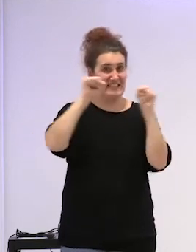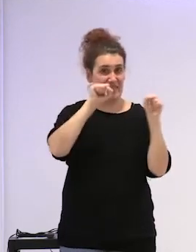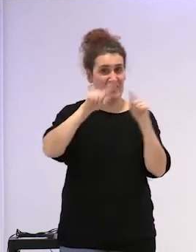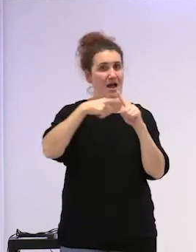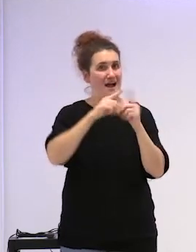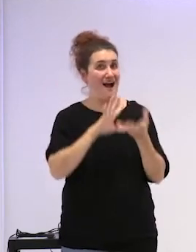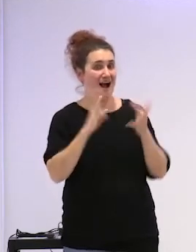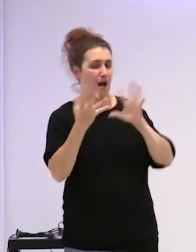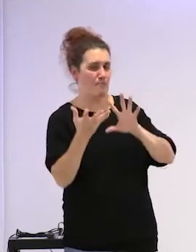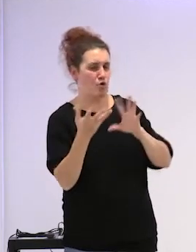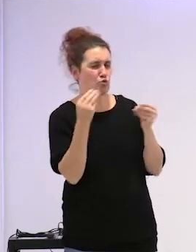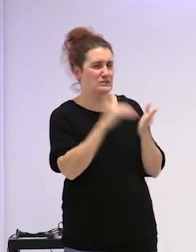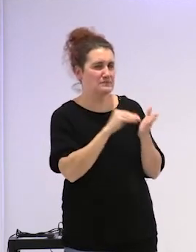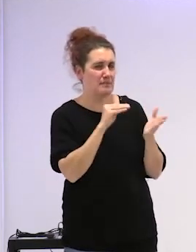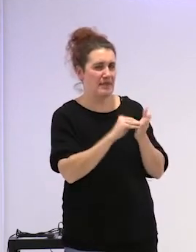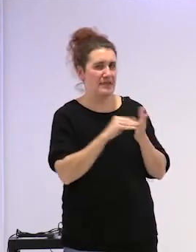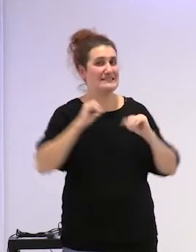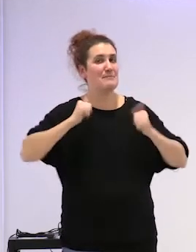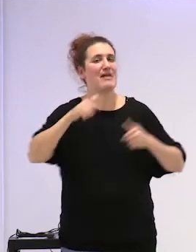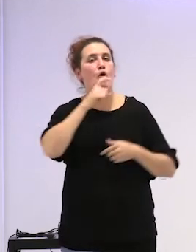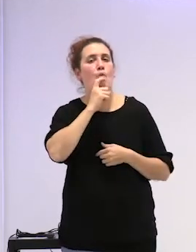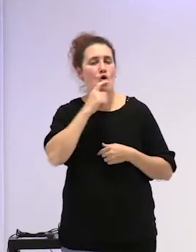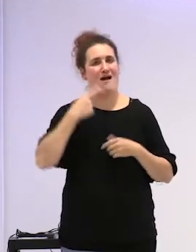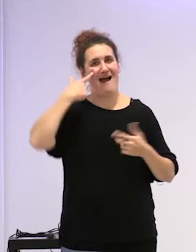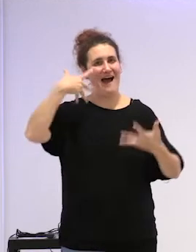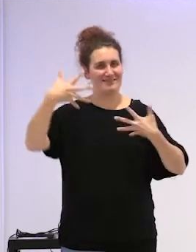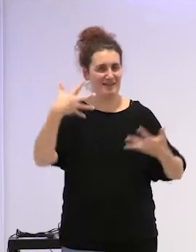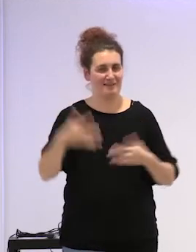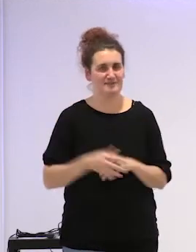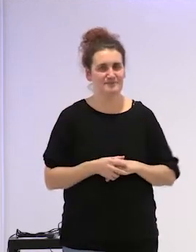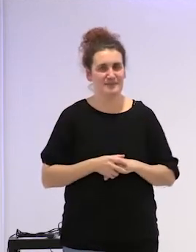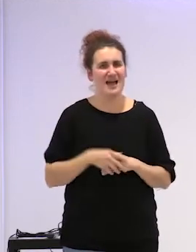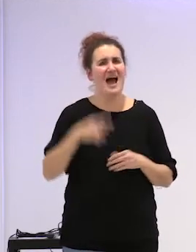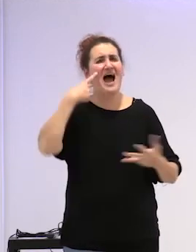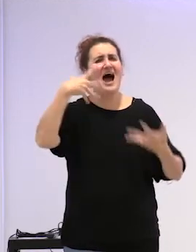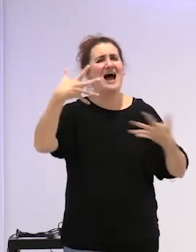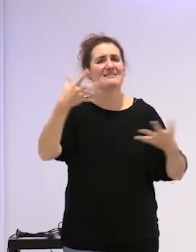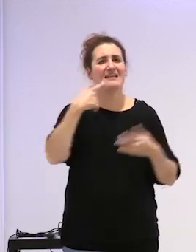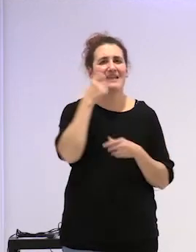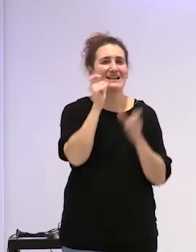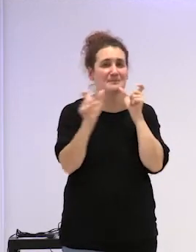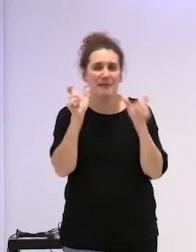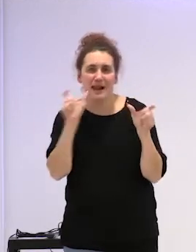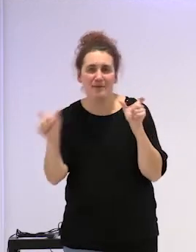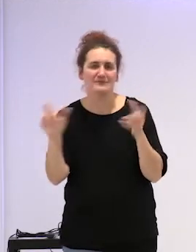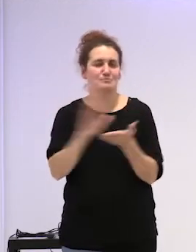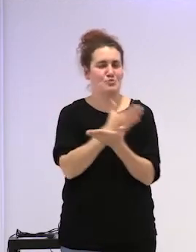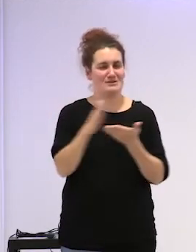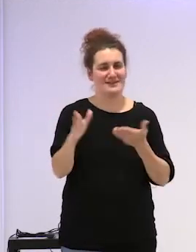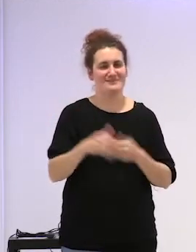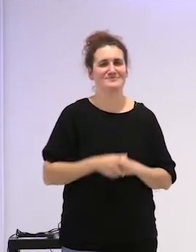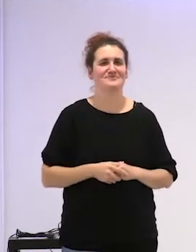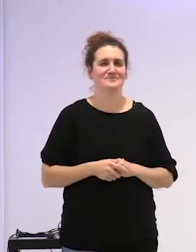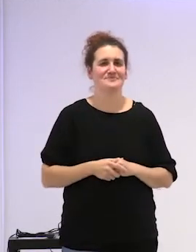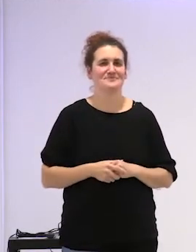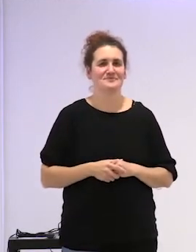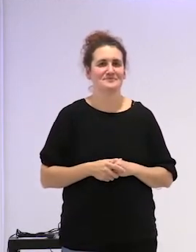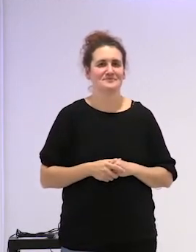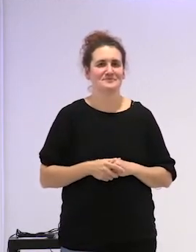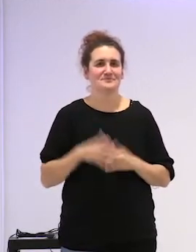muchas veces empiezan con el arte con el arte de las palabras con la poesía pues